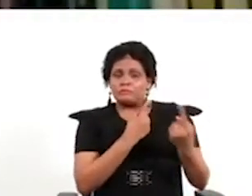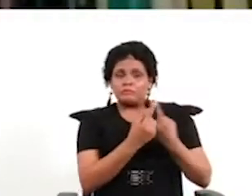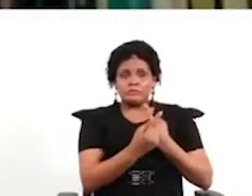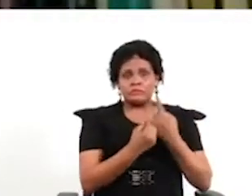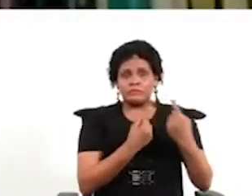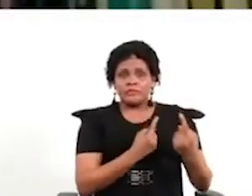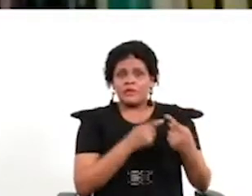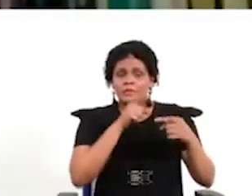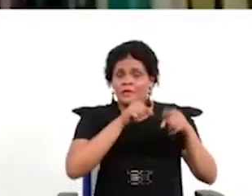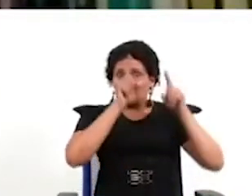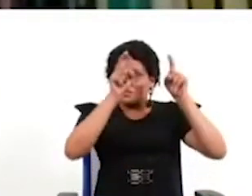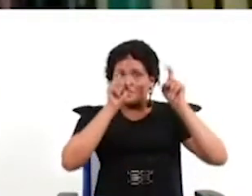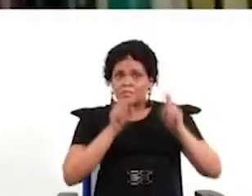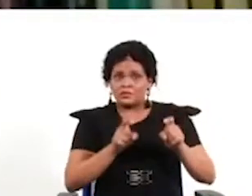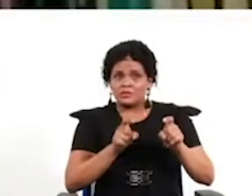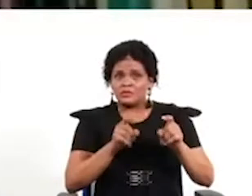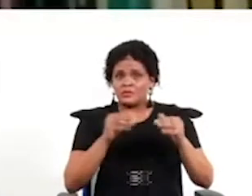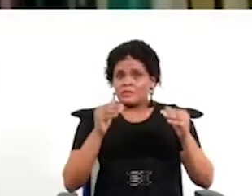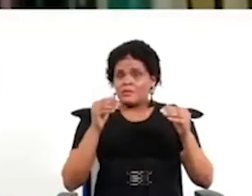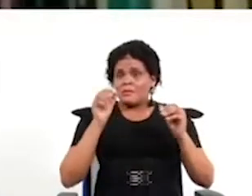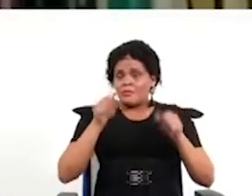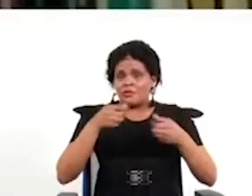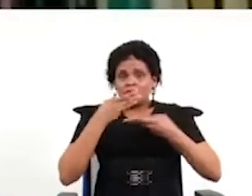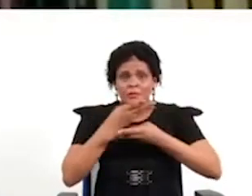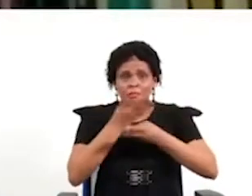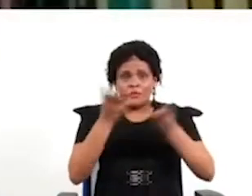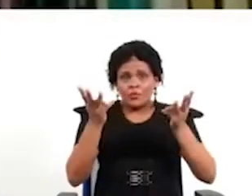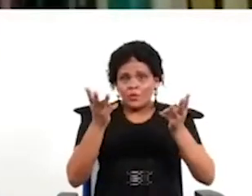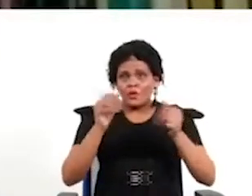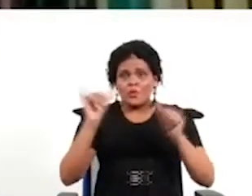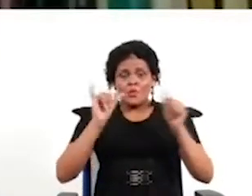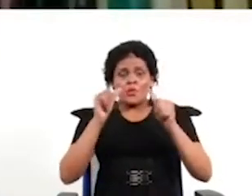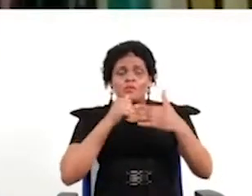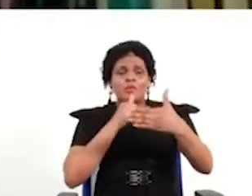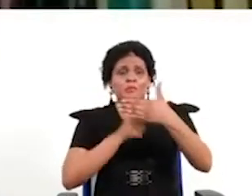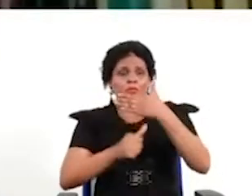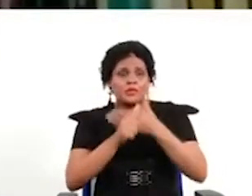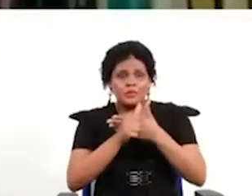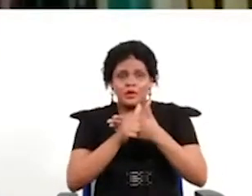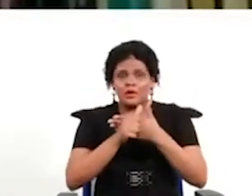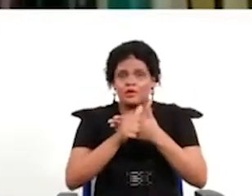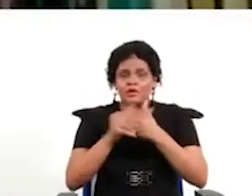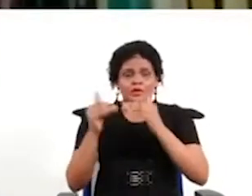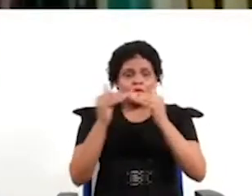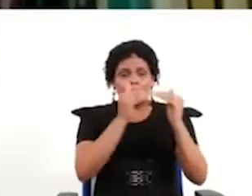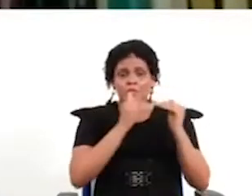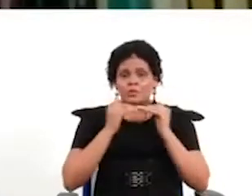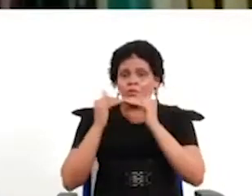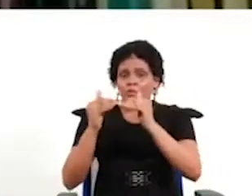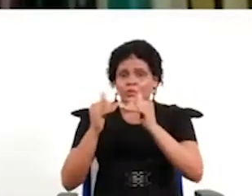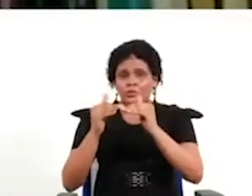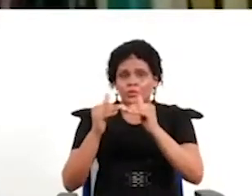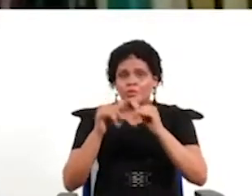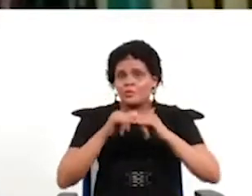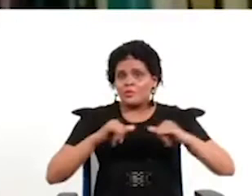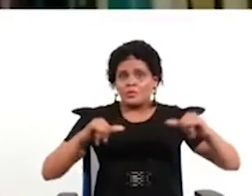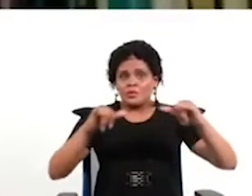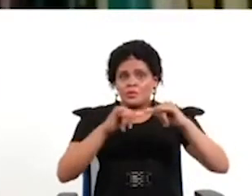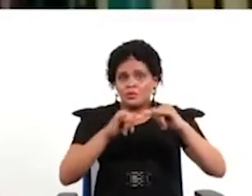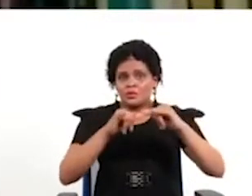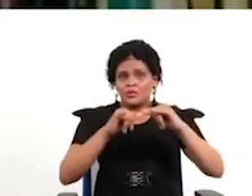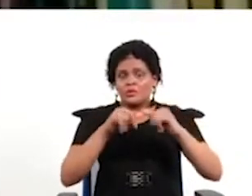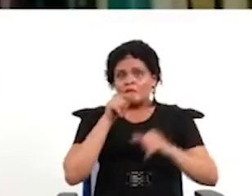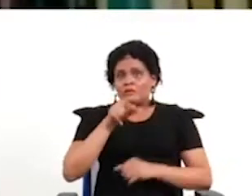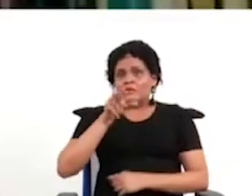la educación tiene que ser completamente pública o parte pública de parte privada si el estado tiene que financiar la educación privada si la